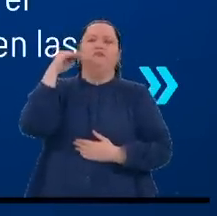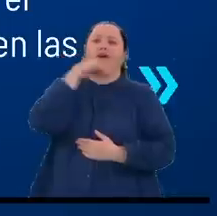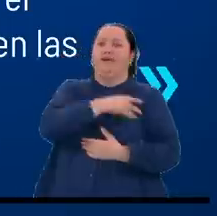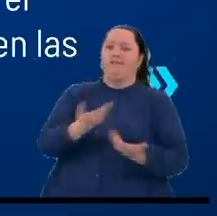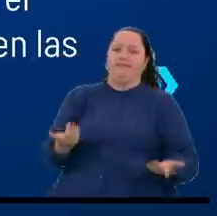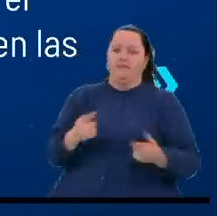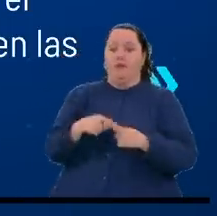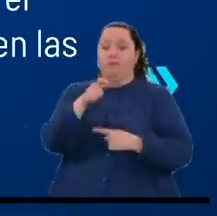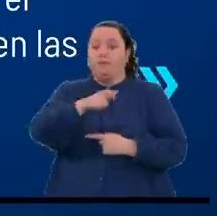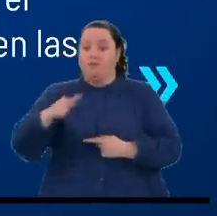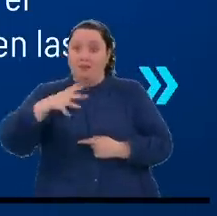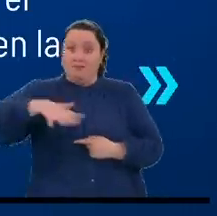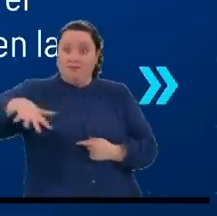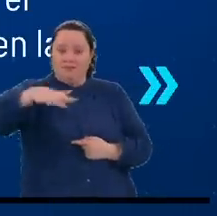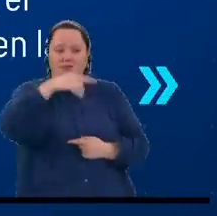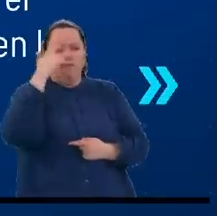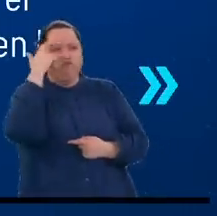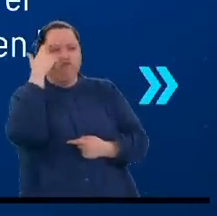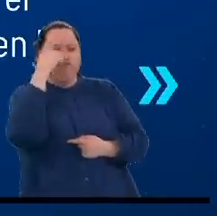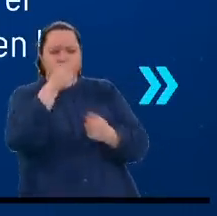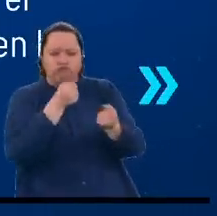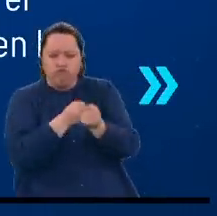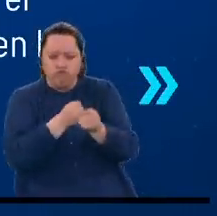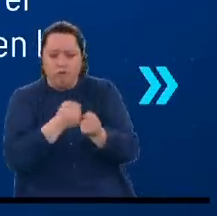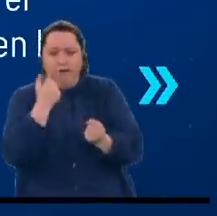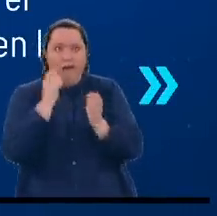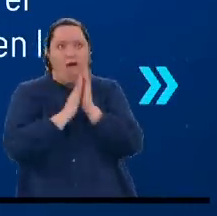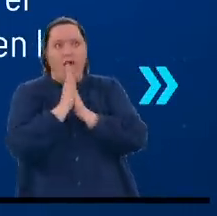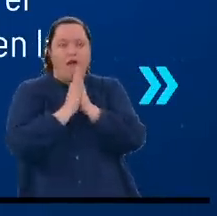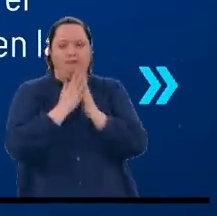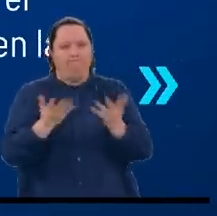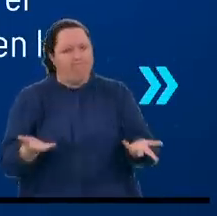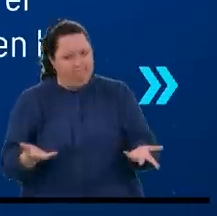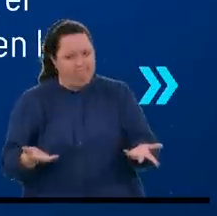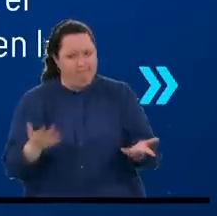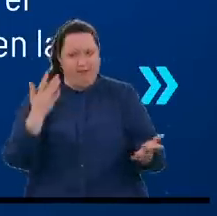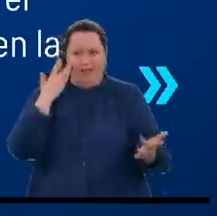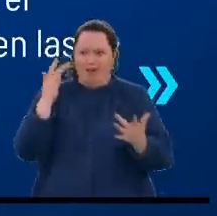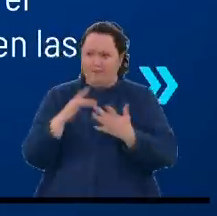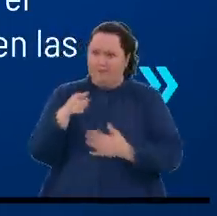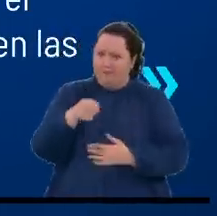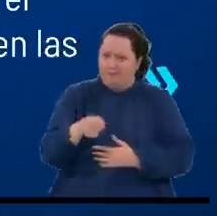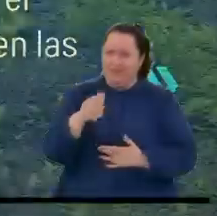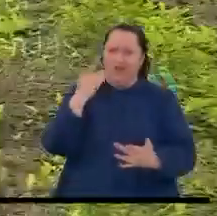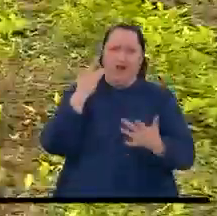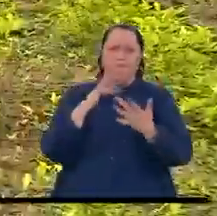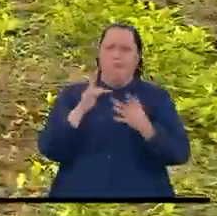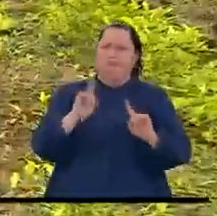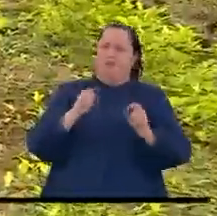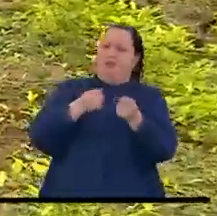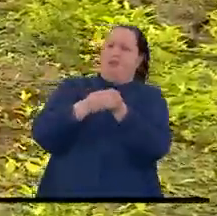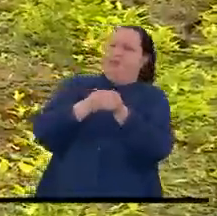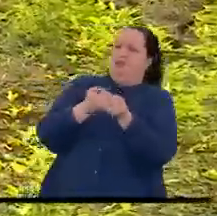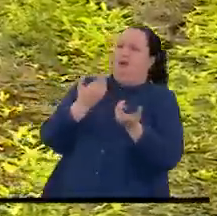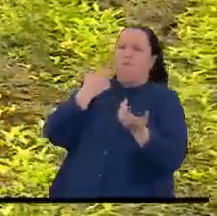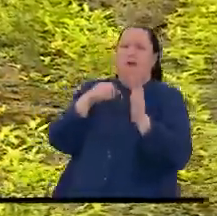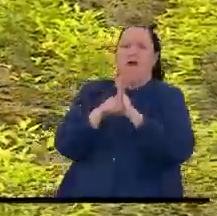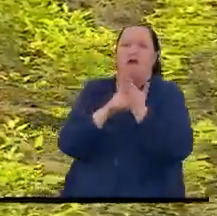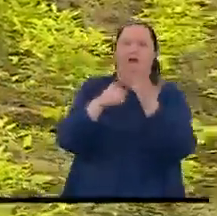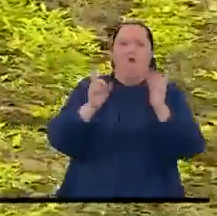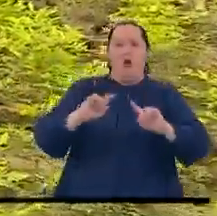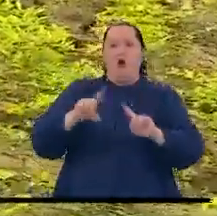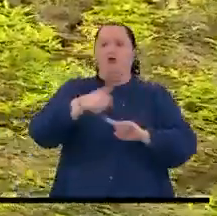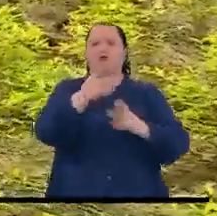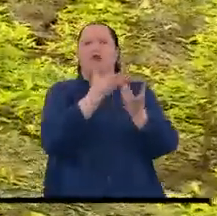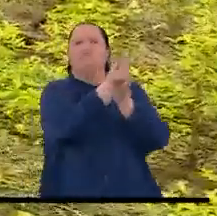expectativas en los que patrocinan a los cultivos. Es eso no es para el campesino el que es capaz de patrocinar de esto. Eso viene patrocinado desde